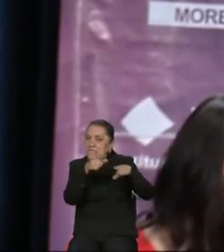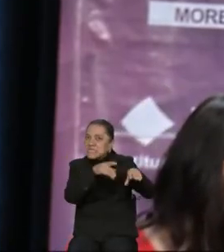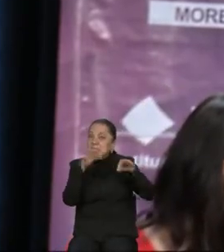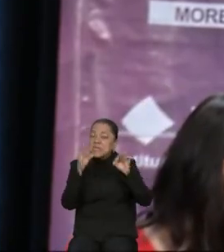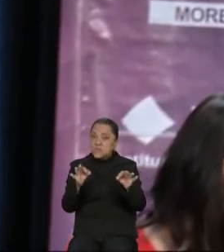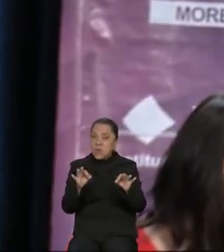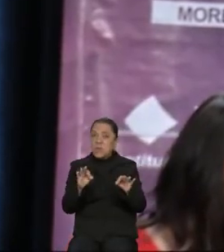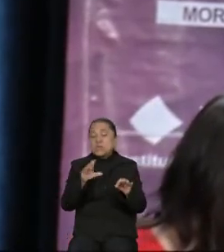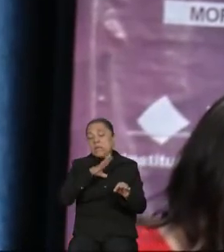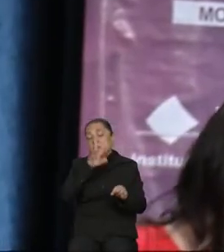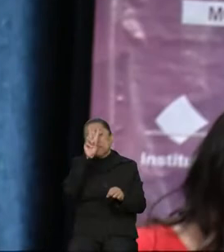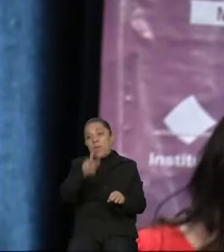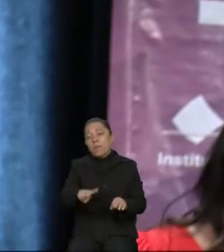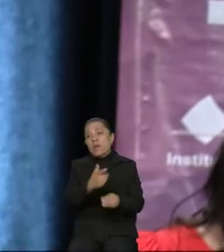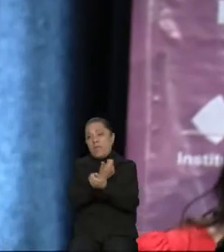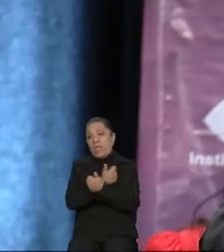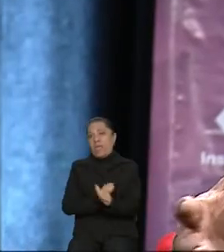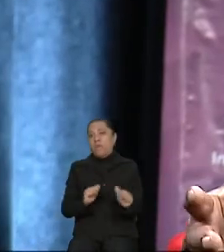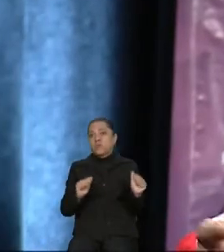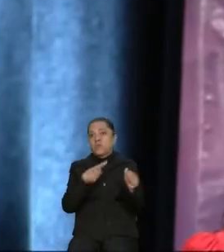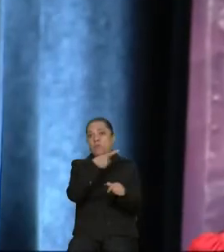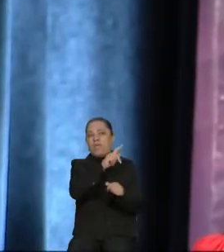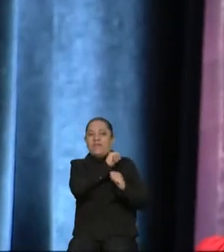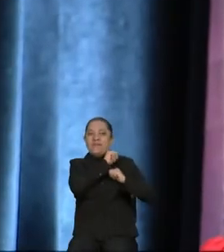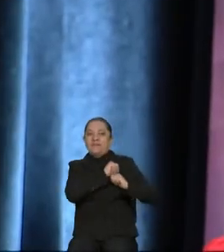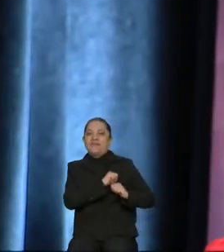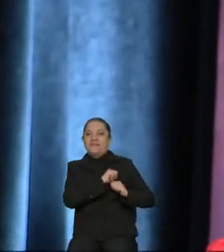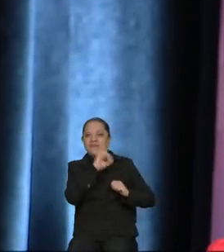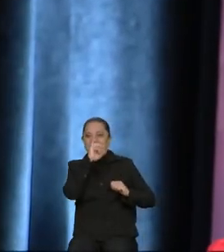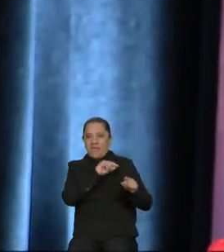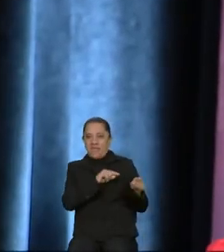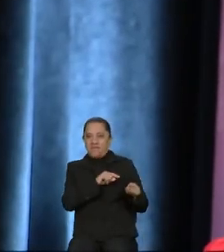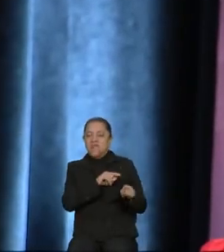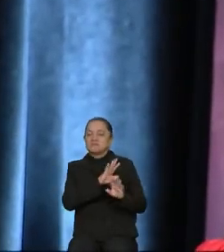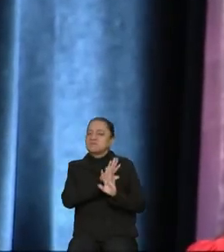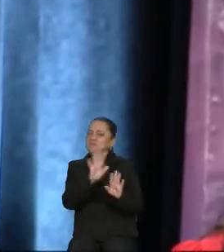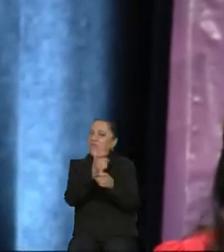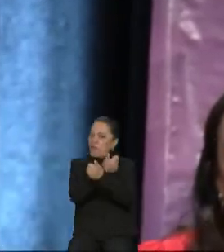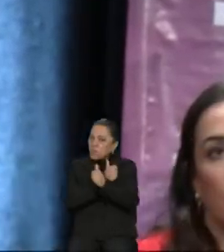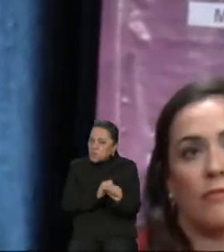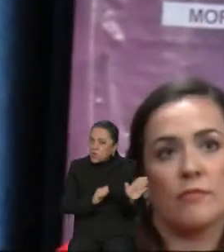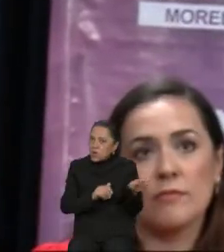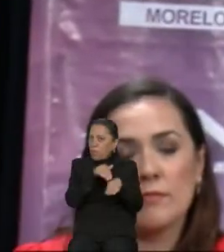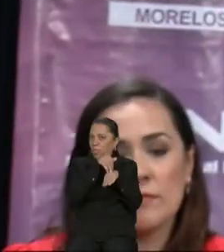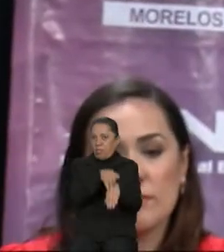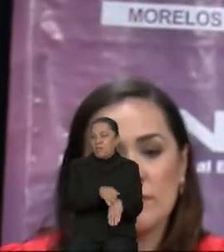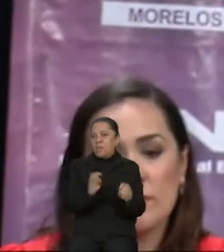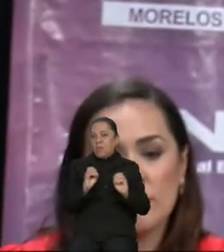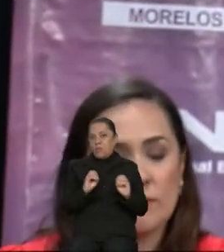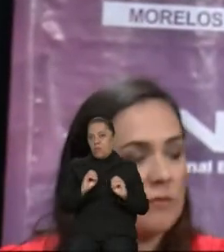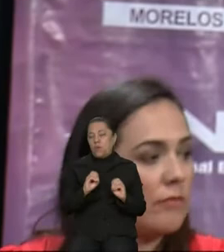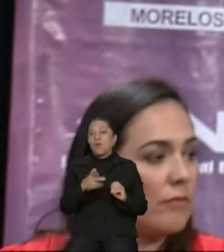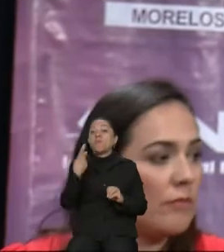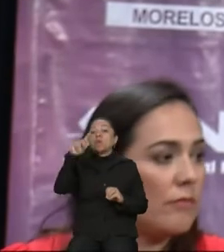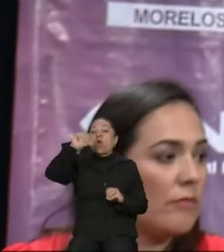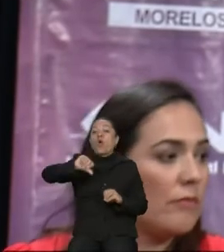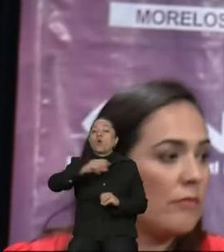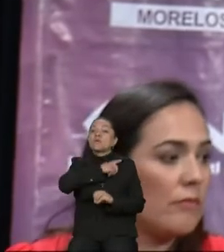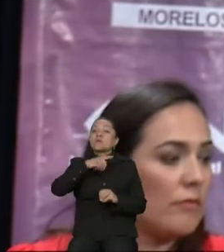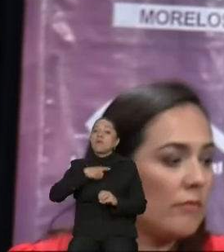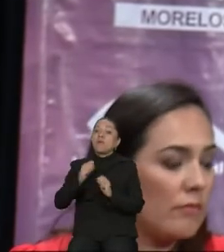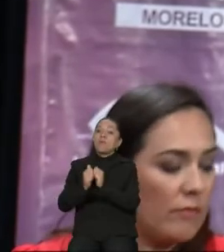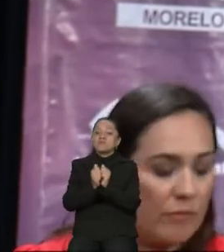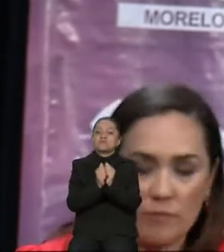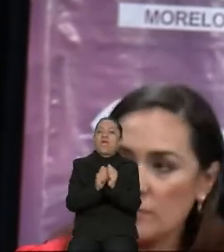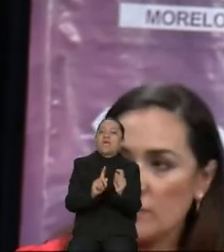en parte de sus autoridades. Hoy tenemos que caminar juntos y que realmente tenemos que trabajar, como dije hace un